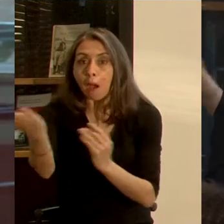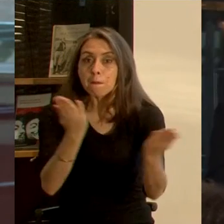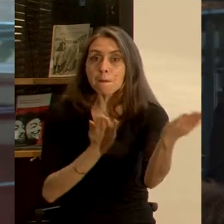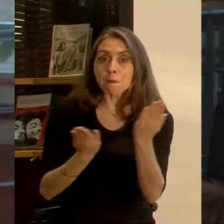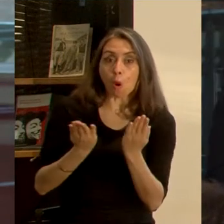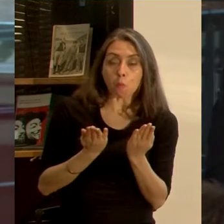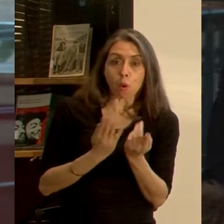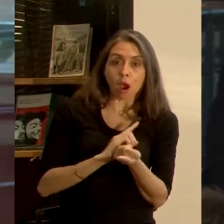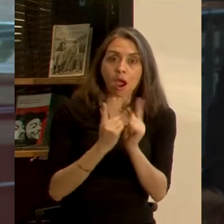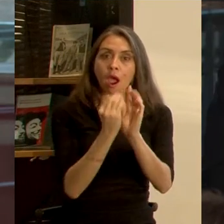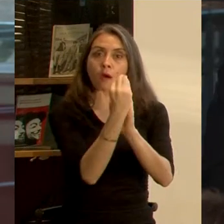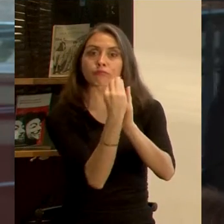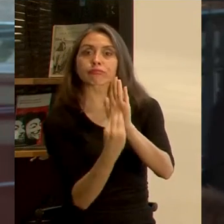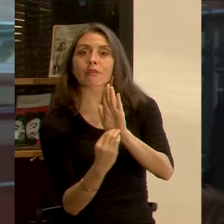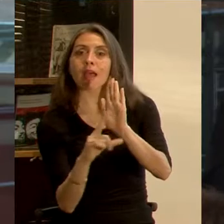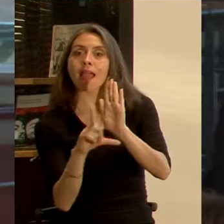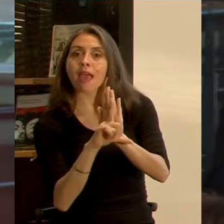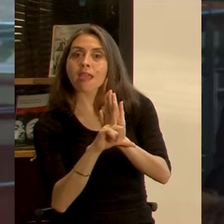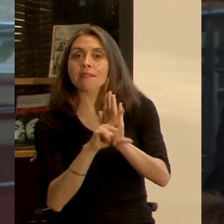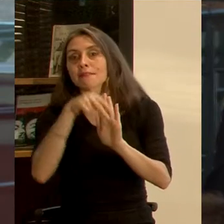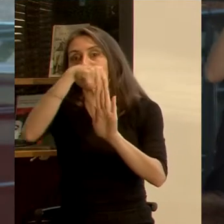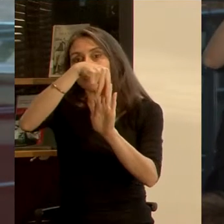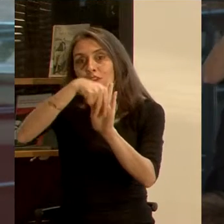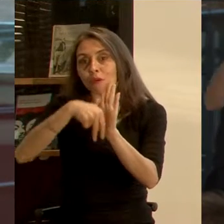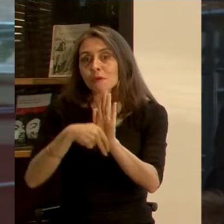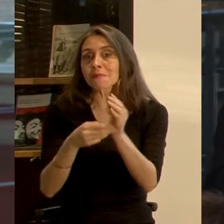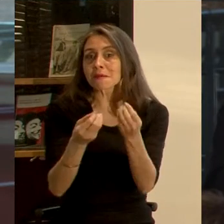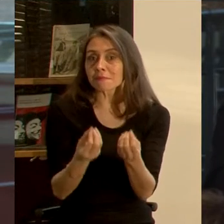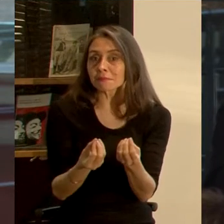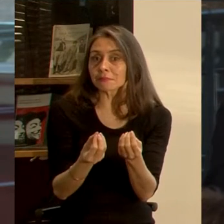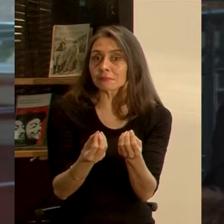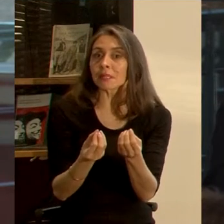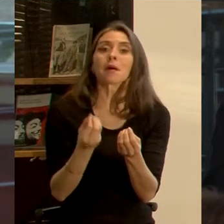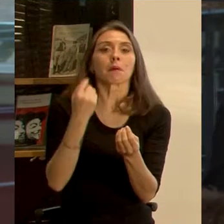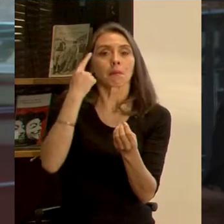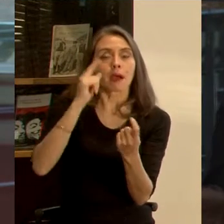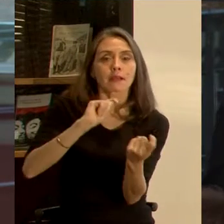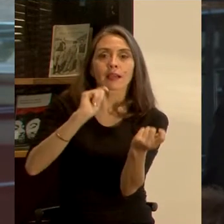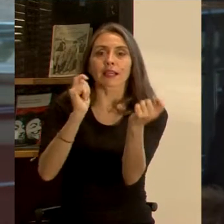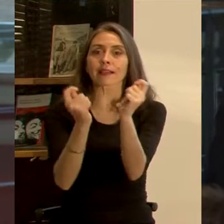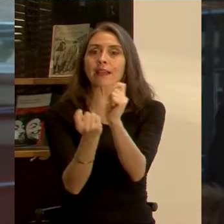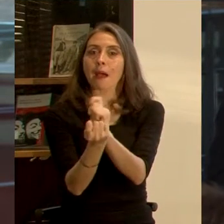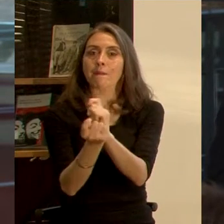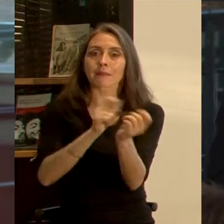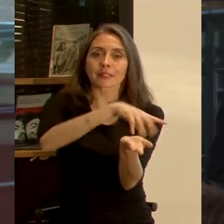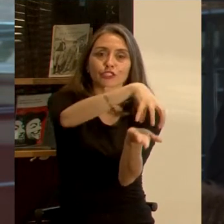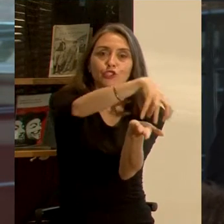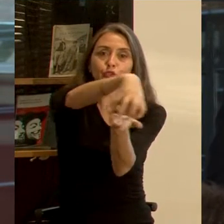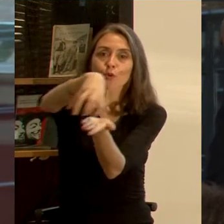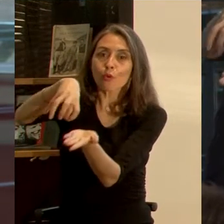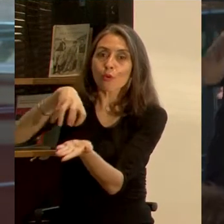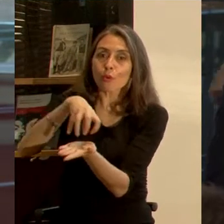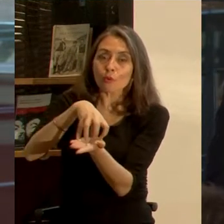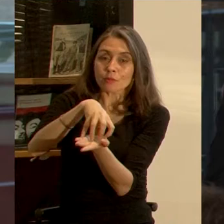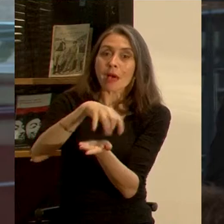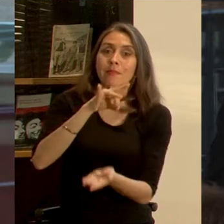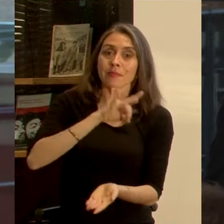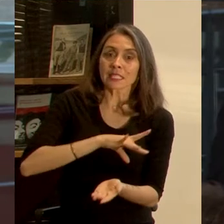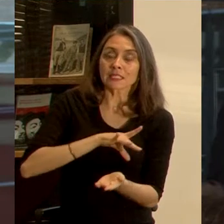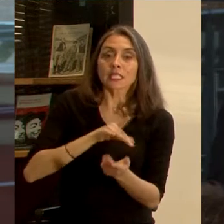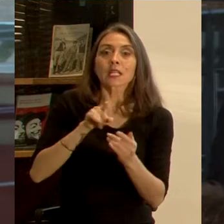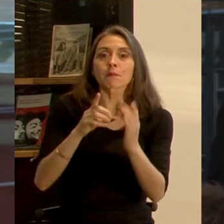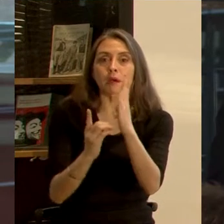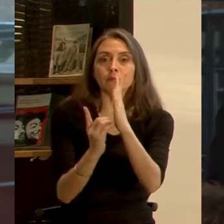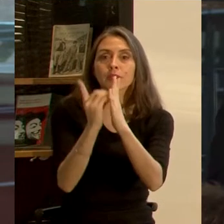en un marco legislativo y normativo efectivo para la transformación de nuestras ciudades en focos de desarrollo